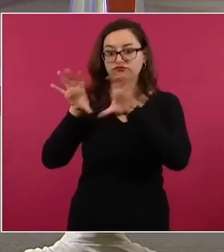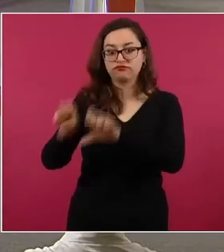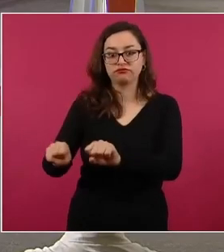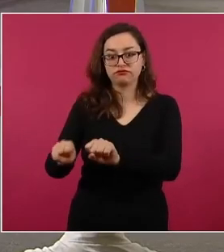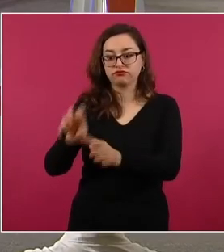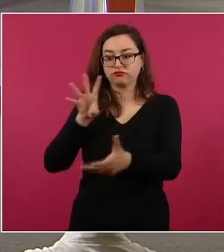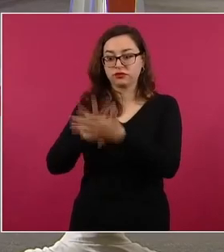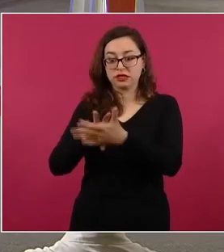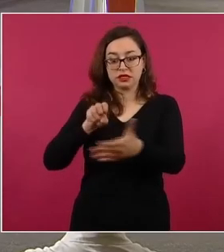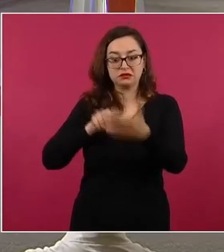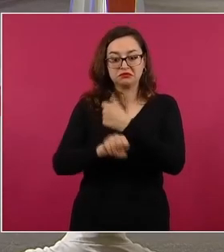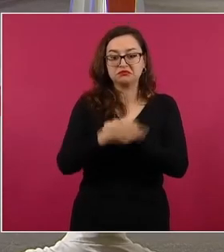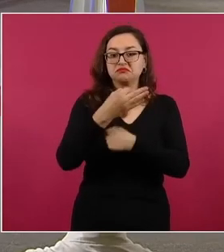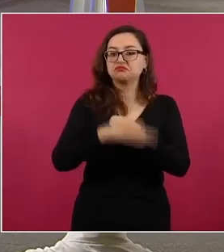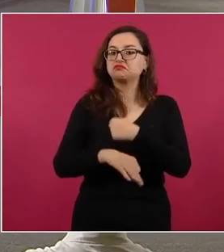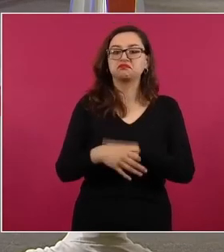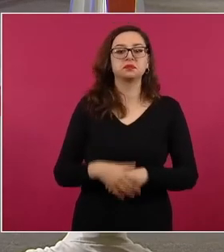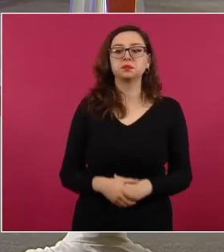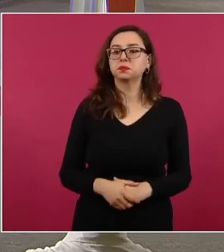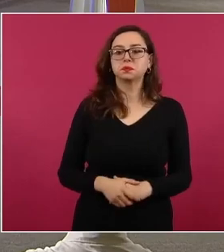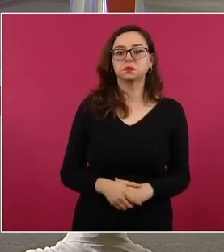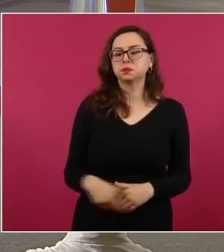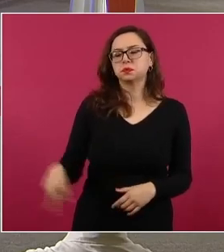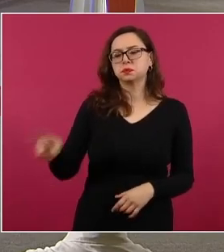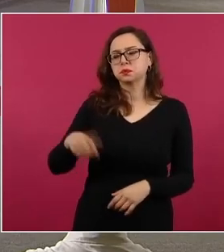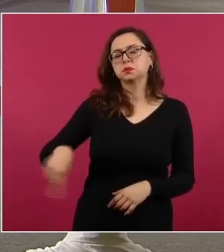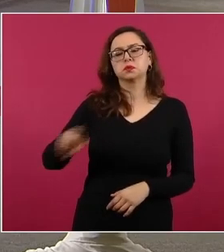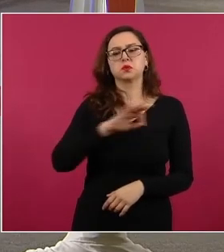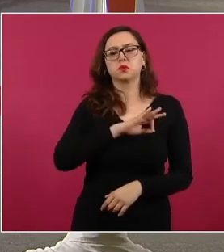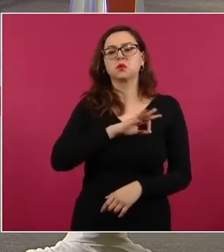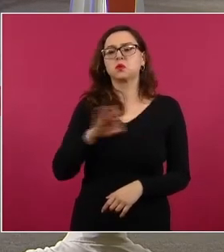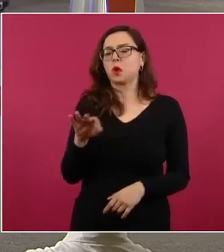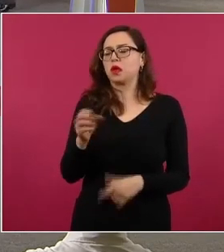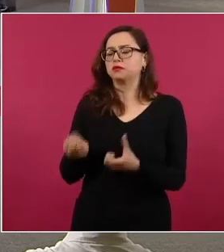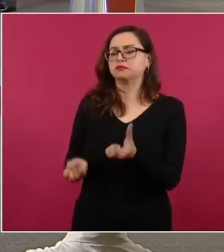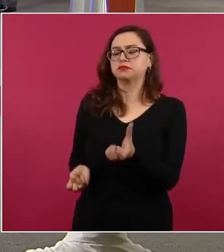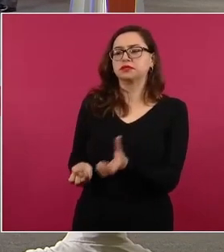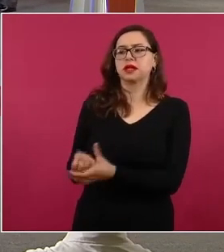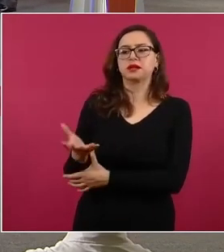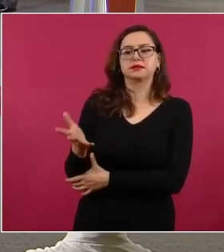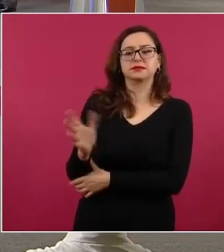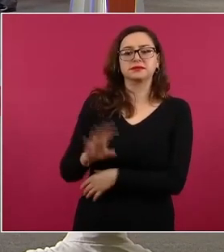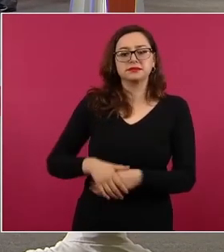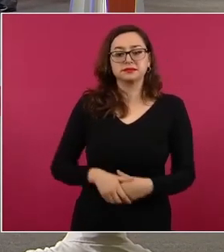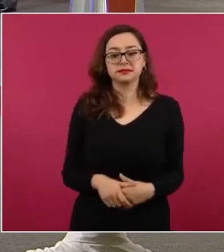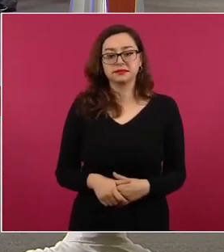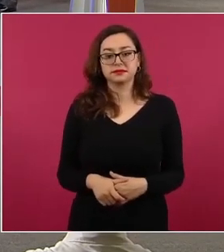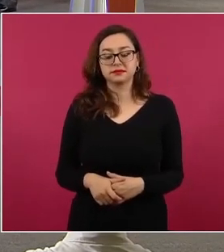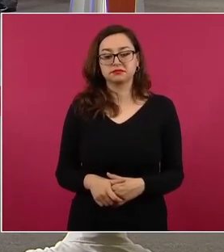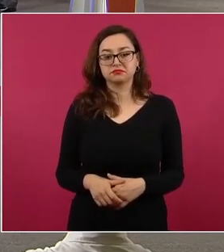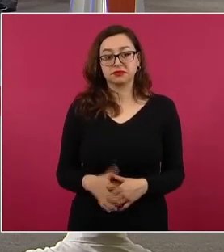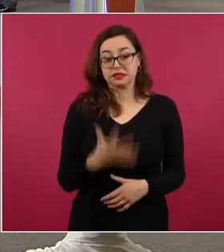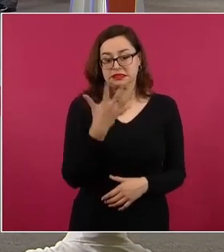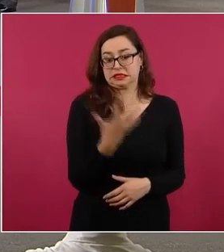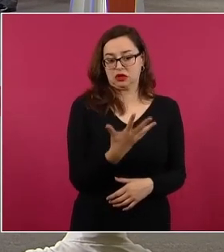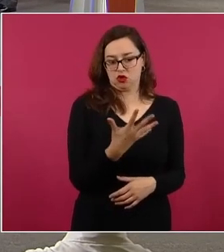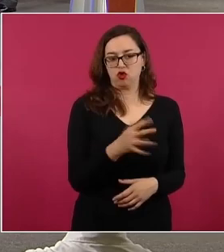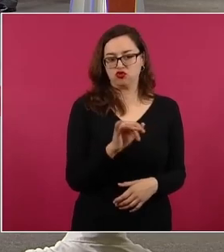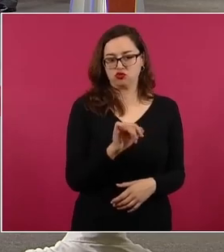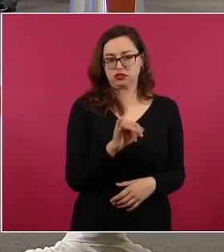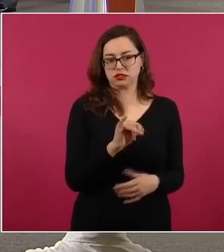aplicó la prisión preventiva oficiosa y cinco más sí están detenidos. Pero aquí lo relevante es que en